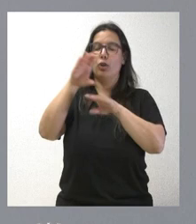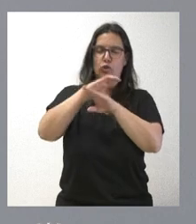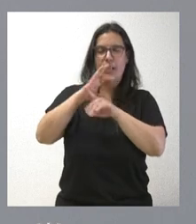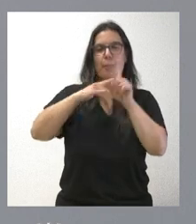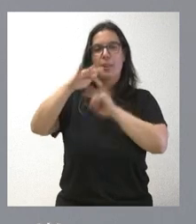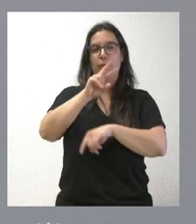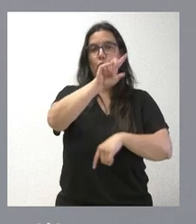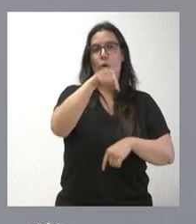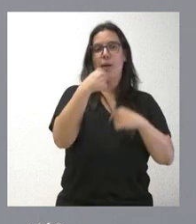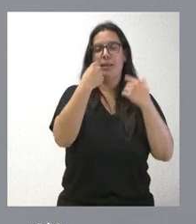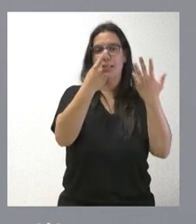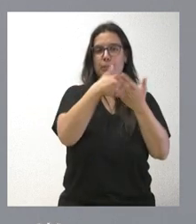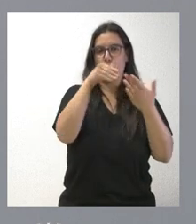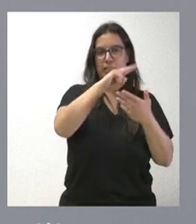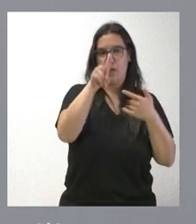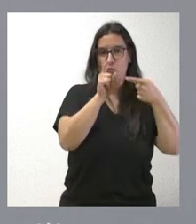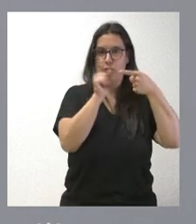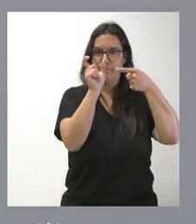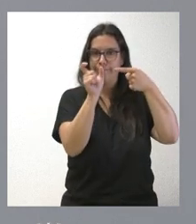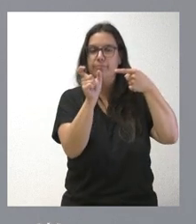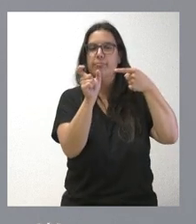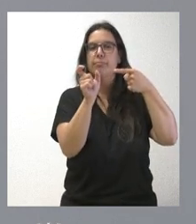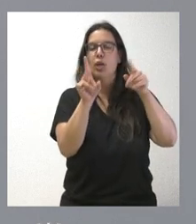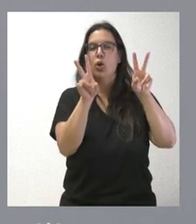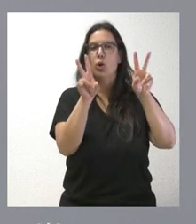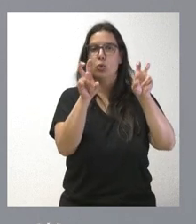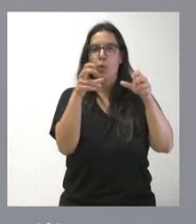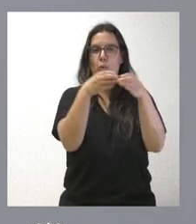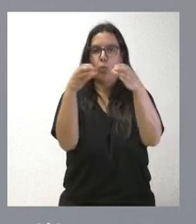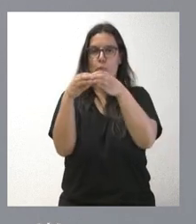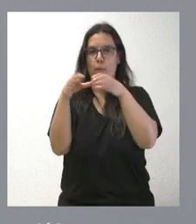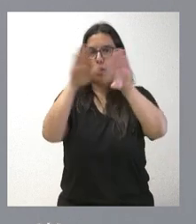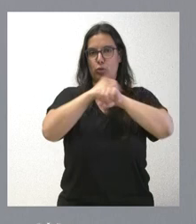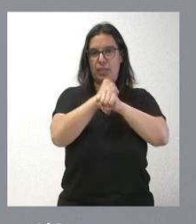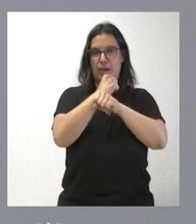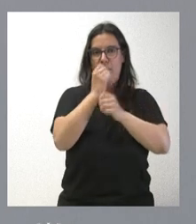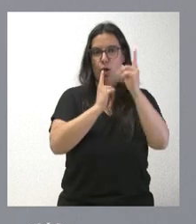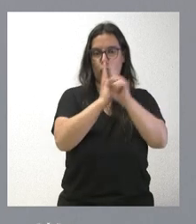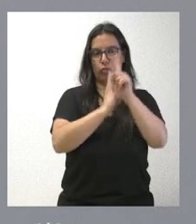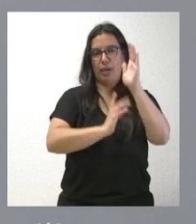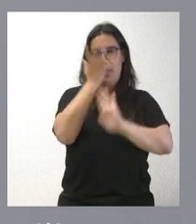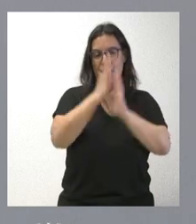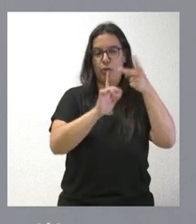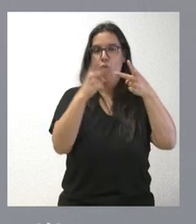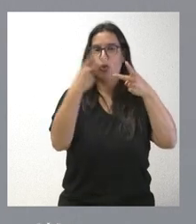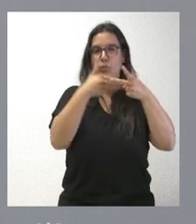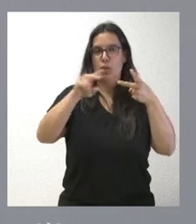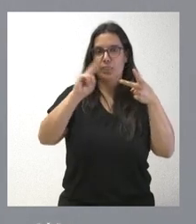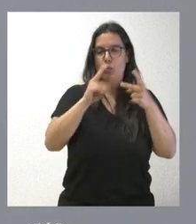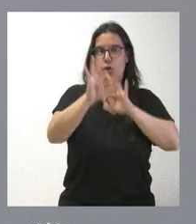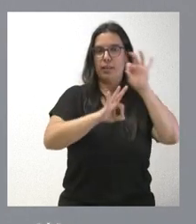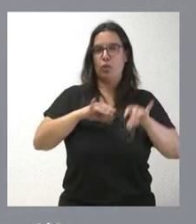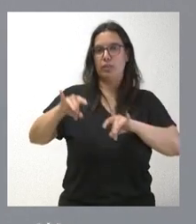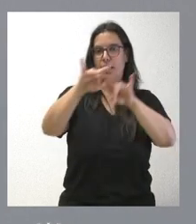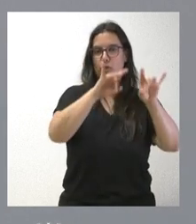,6 millones de euros de las nuevas cuadrillas nocturnas de incendios, los 2 millones de euros de ordenación del territorio